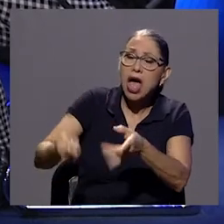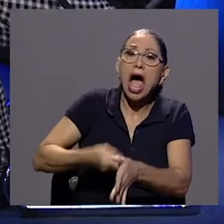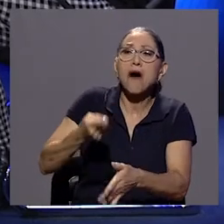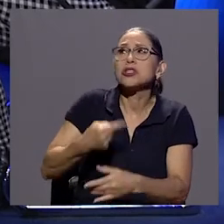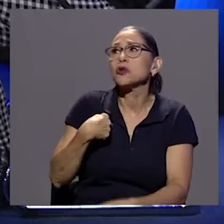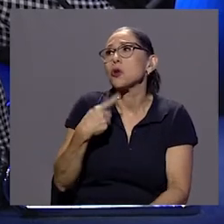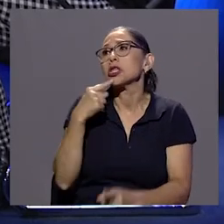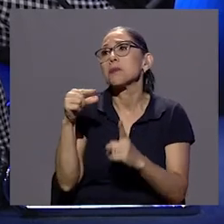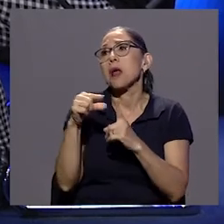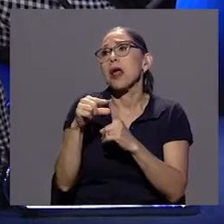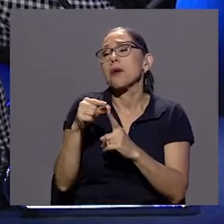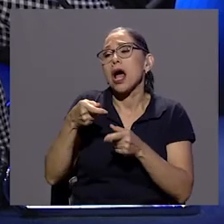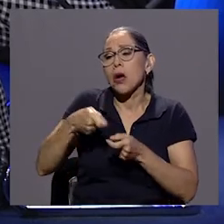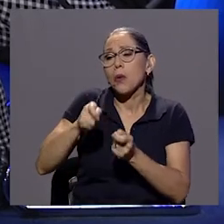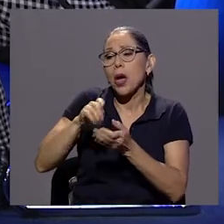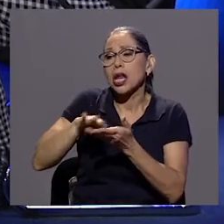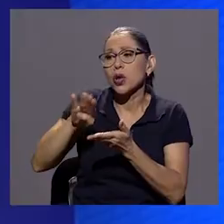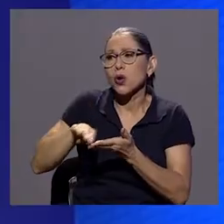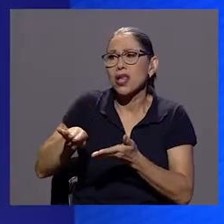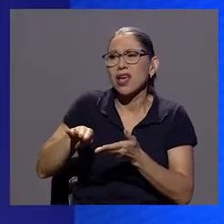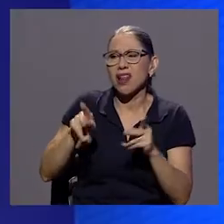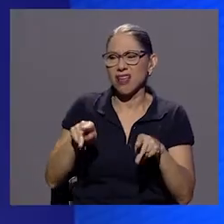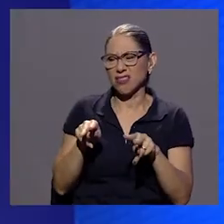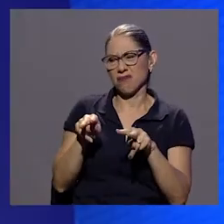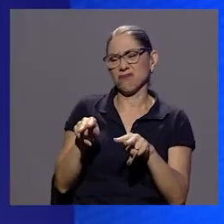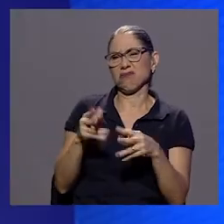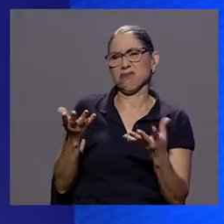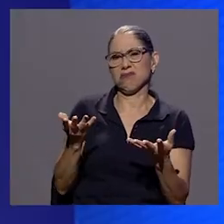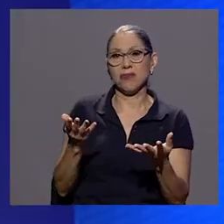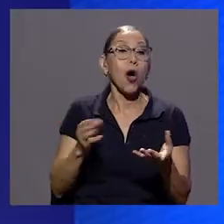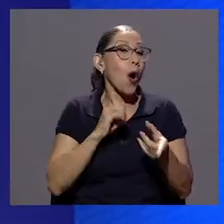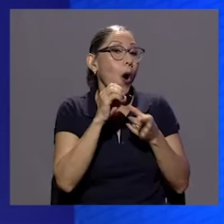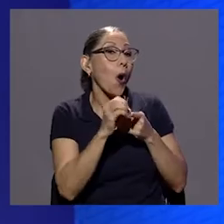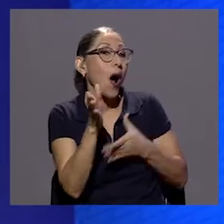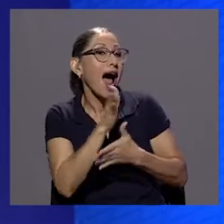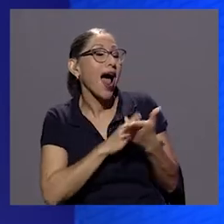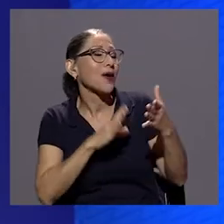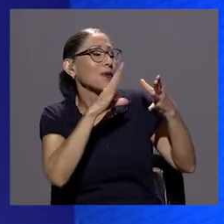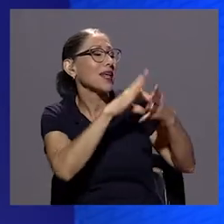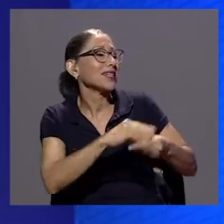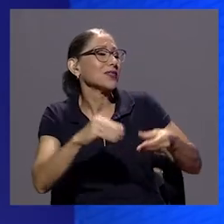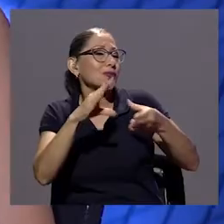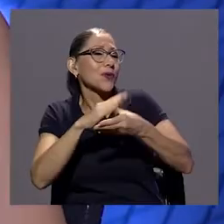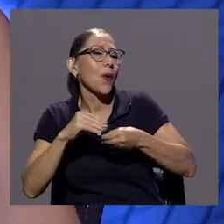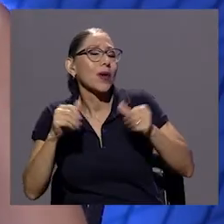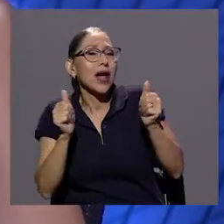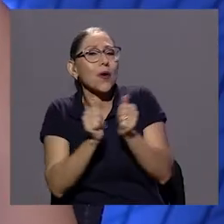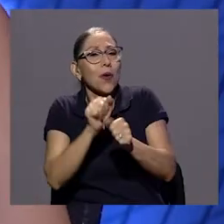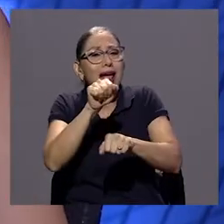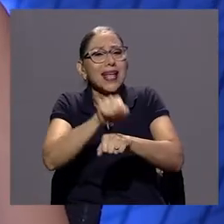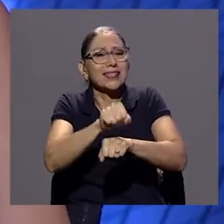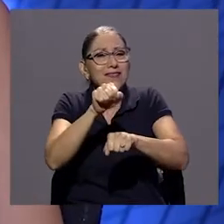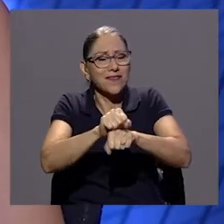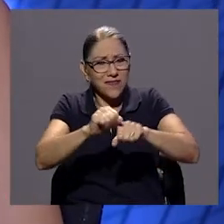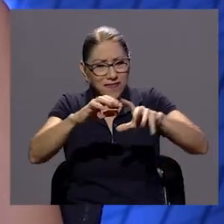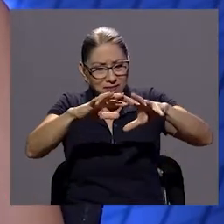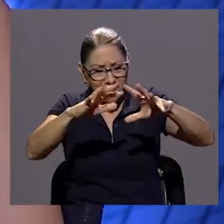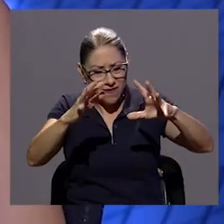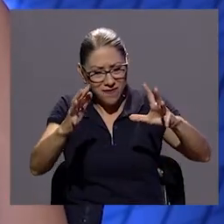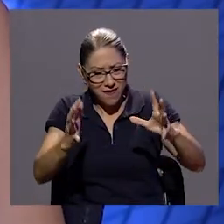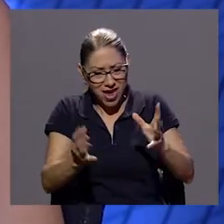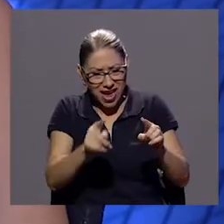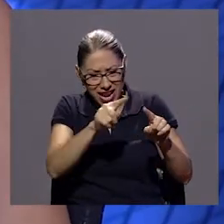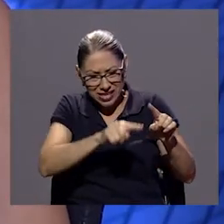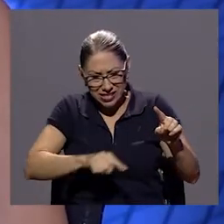historia autorreferencial con las esferas y efectivamente a veces a mí me costaba mucho a veces sí